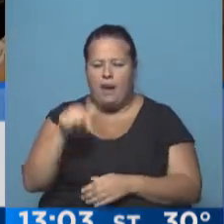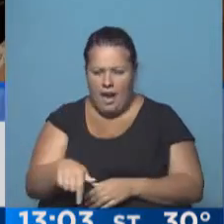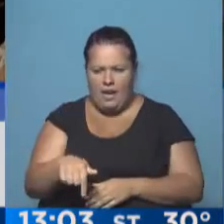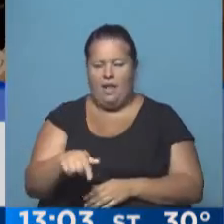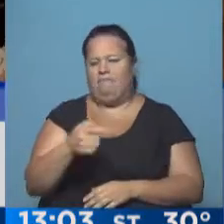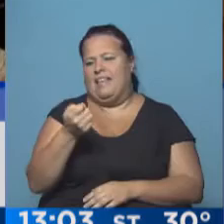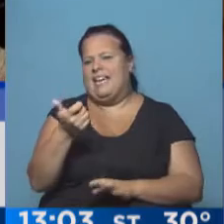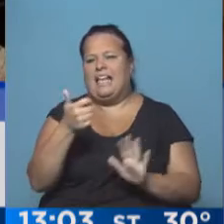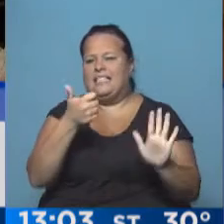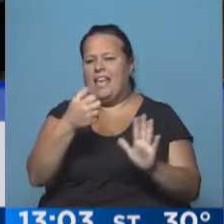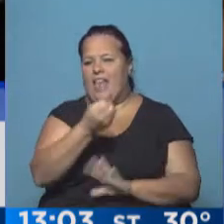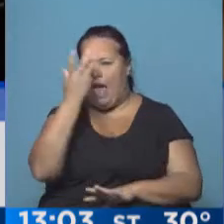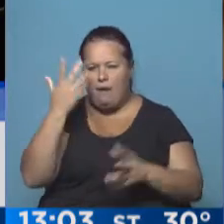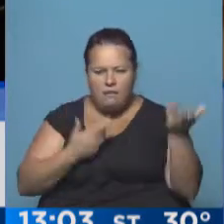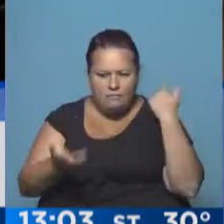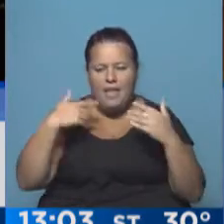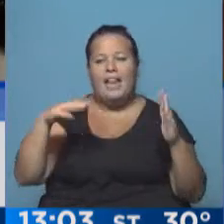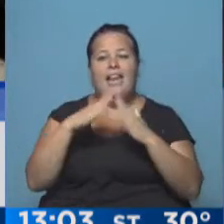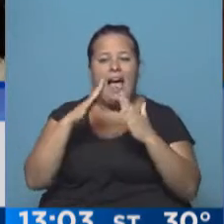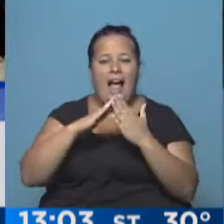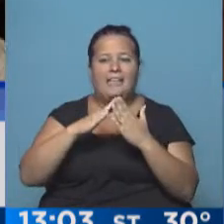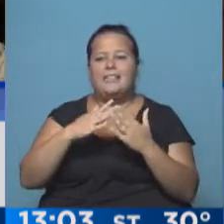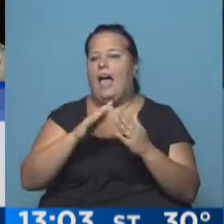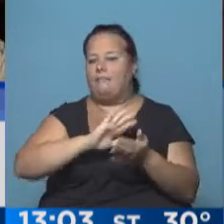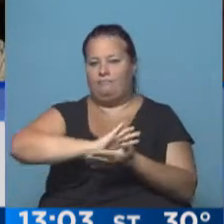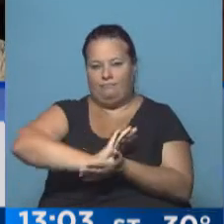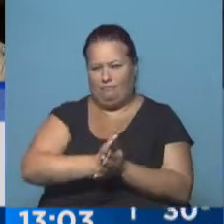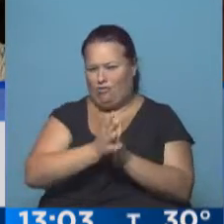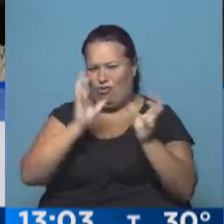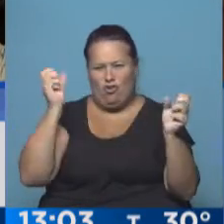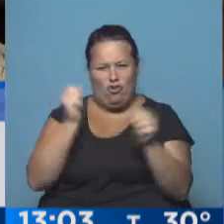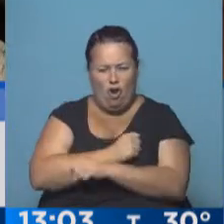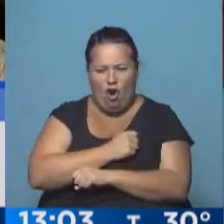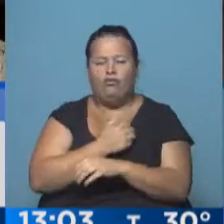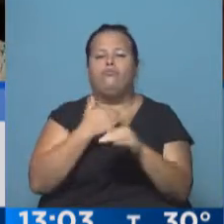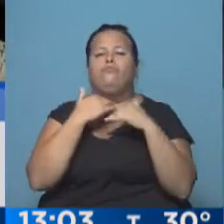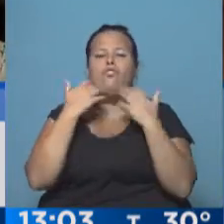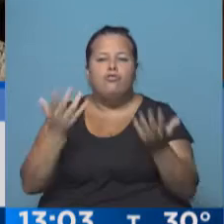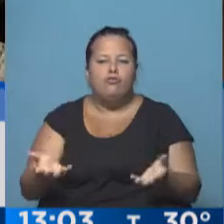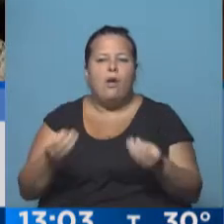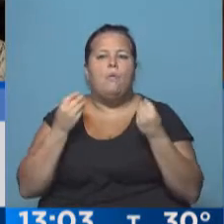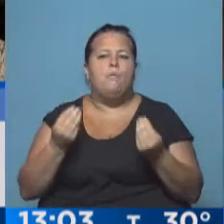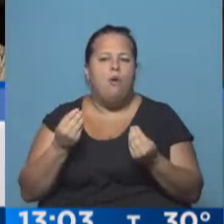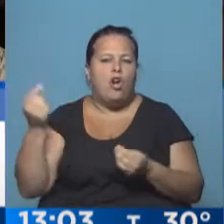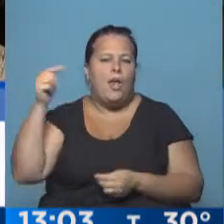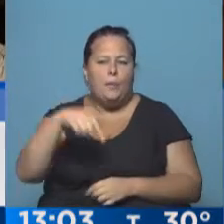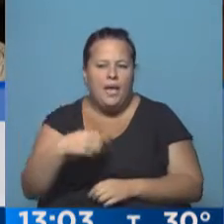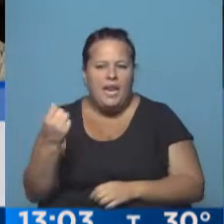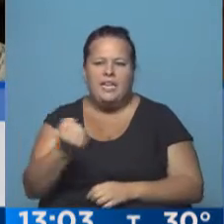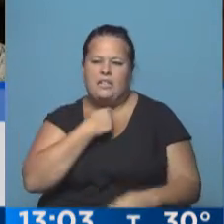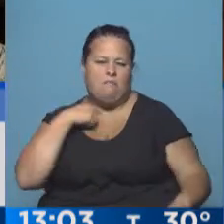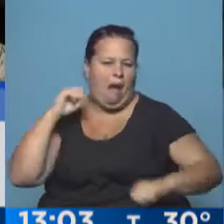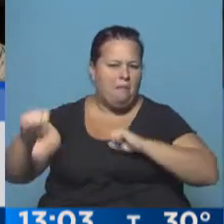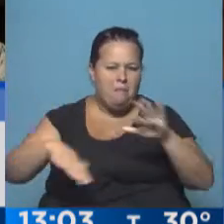casi hasta las 6 de la mañana. La casa ha quedado absolutamente destruida. No saben realmente por qué venían con tanta